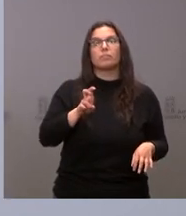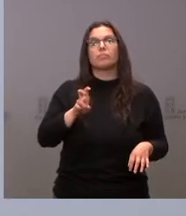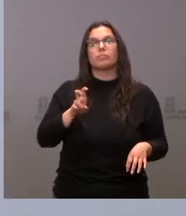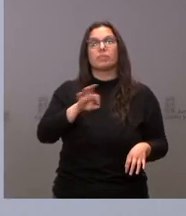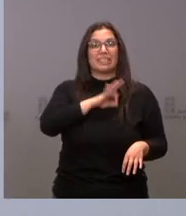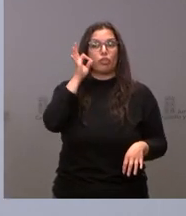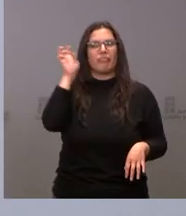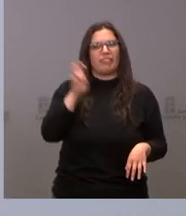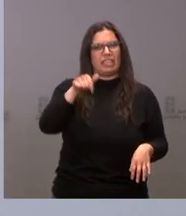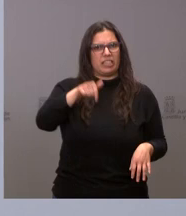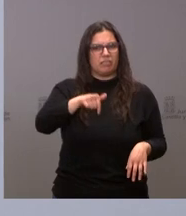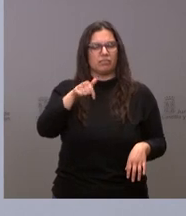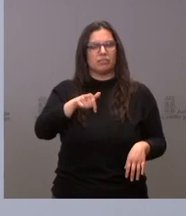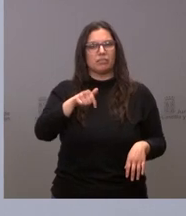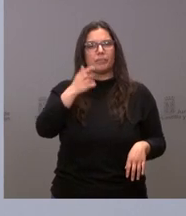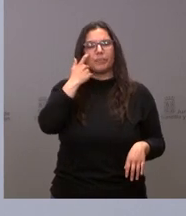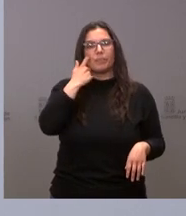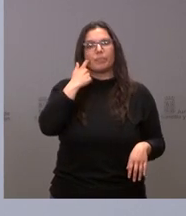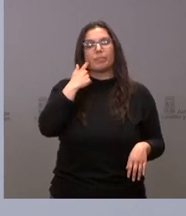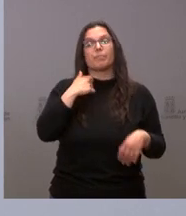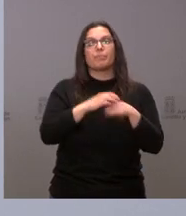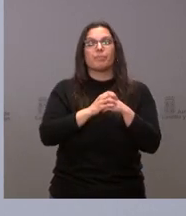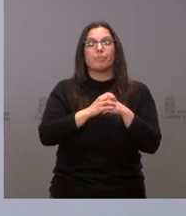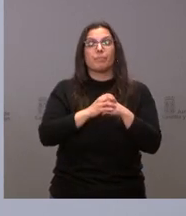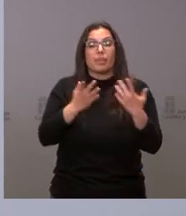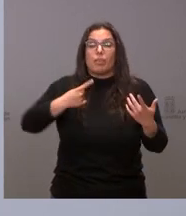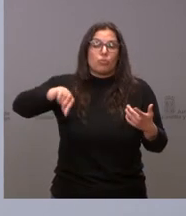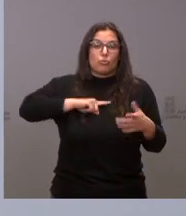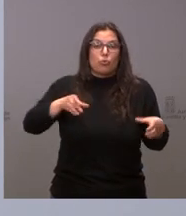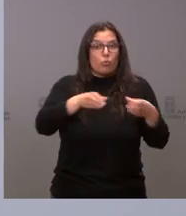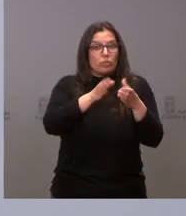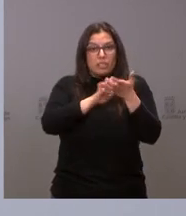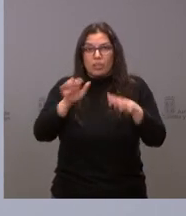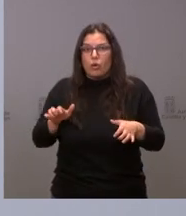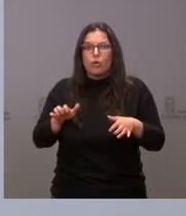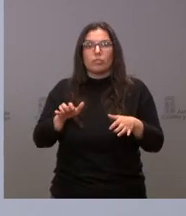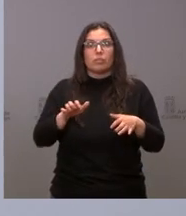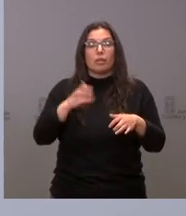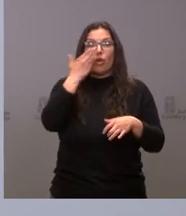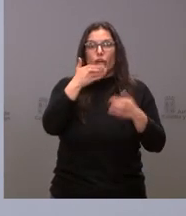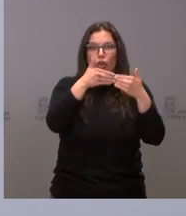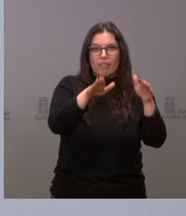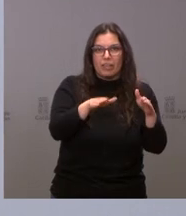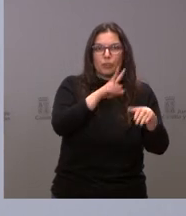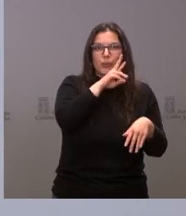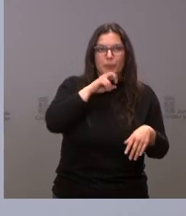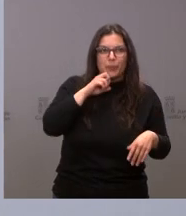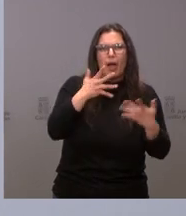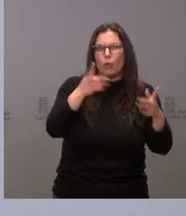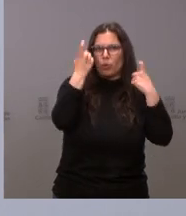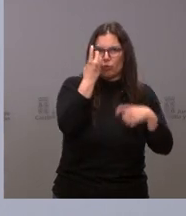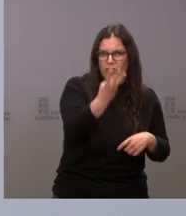mire desde la Junta de Castilla y León mantenemos escuelas abiertas donde hay tres chavales